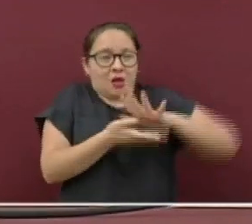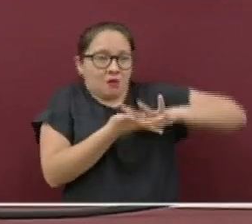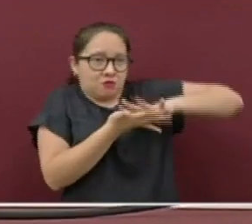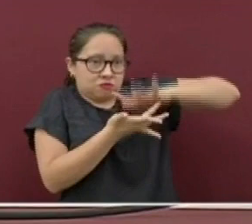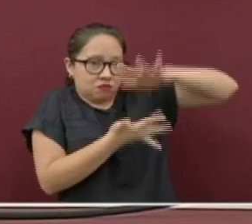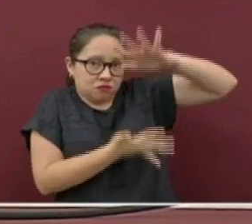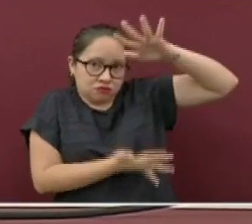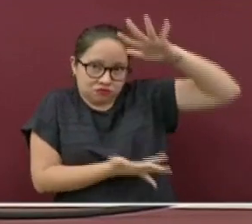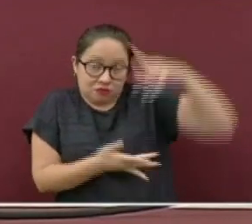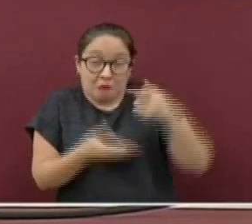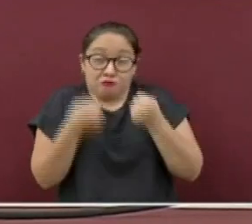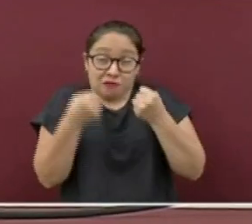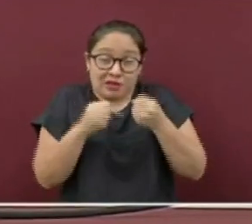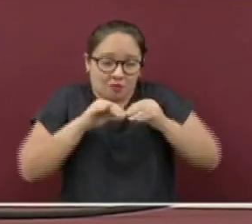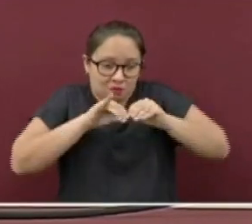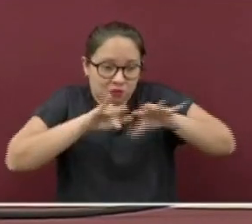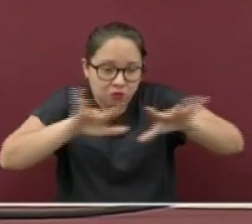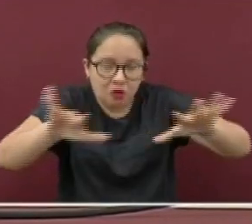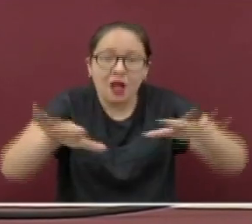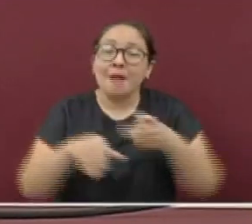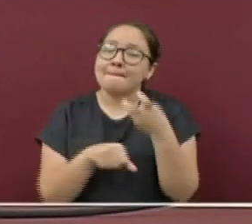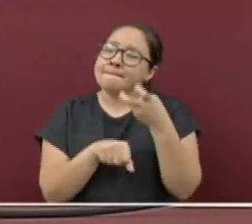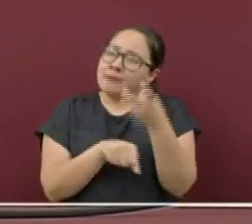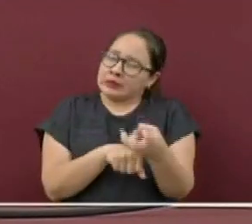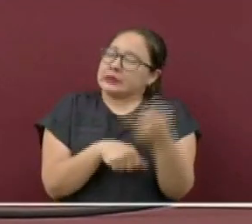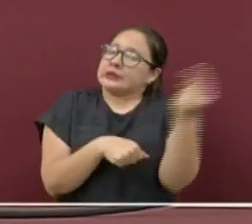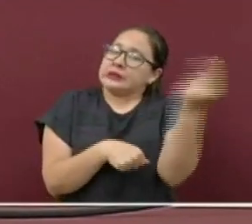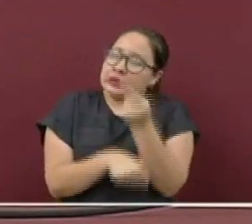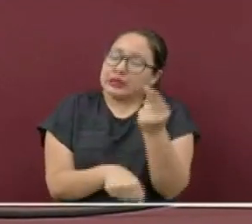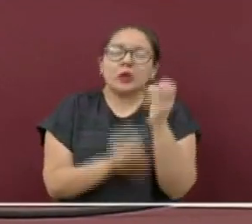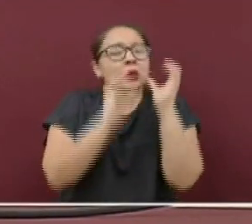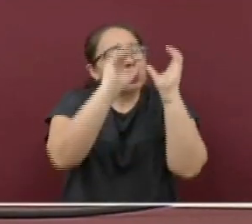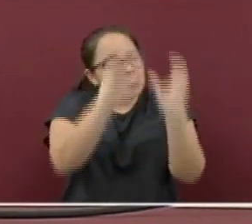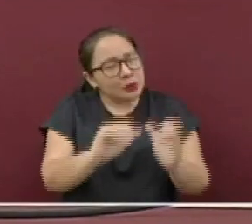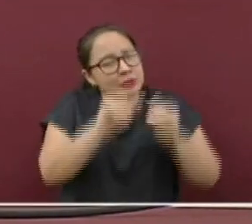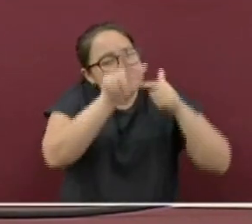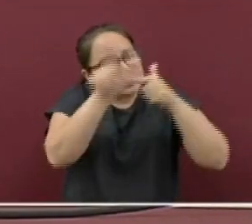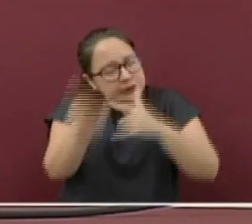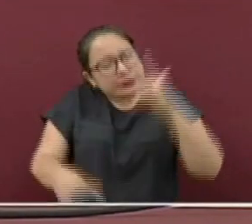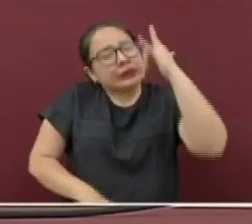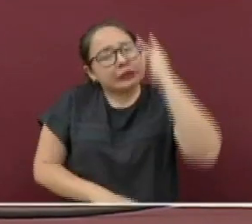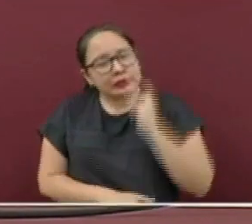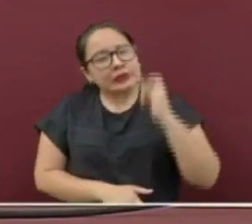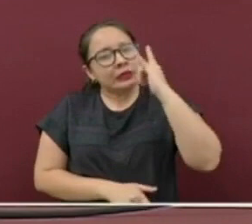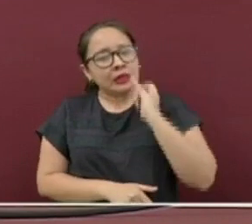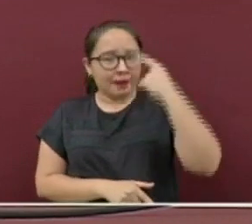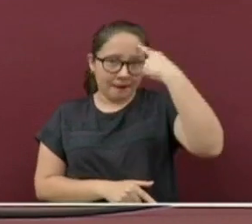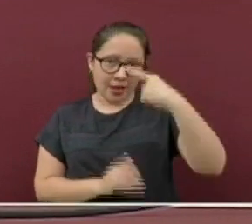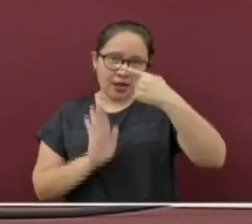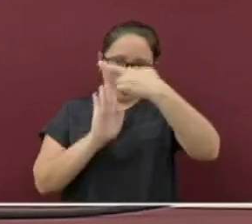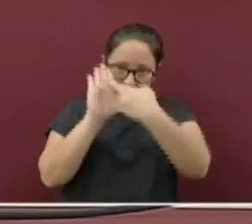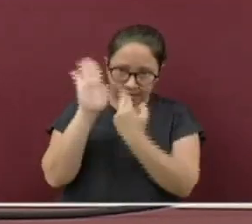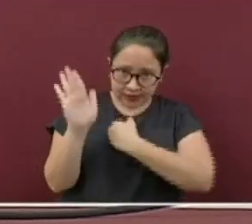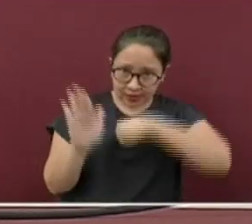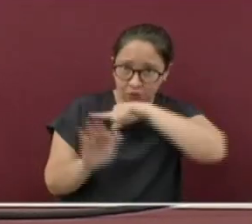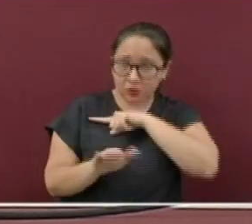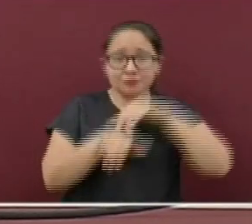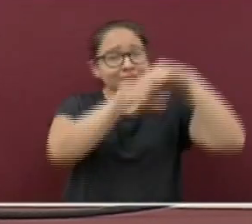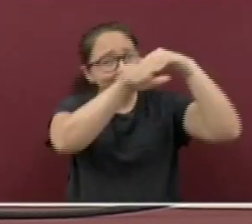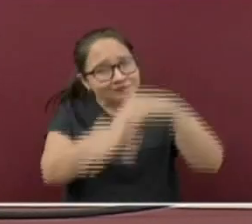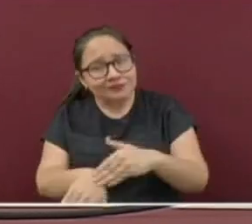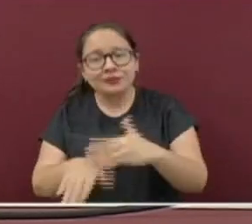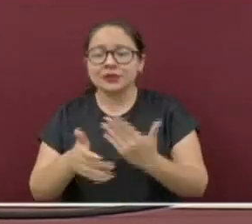actividad, por lo que en ellos tenemos que seguir trabajando con las medidas de protección sanitaria.